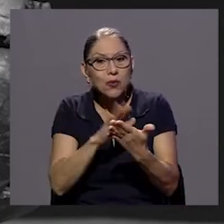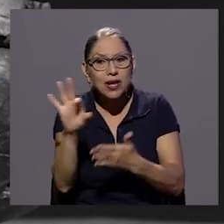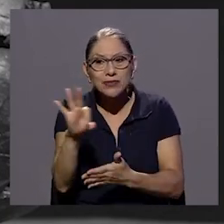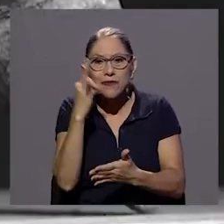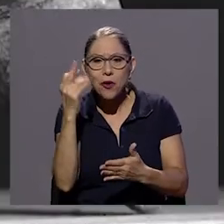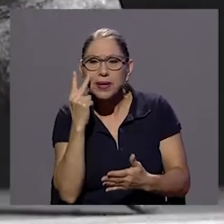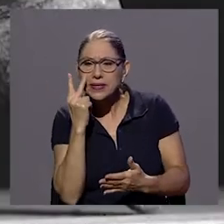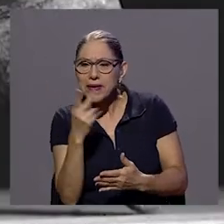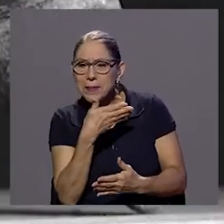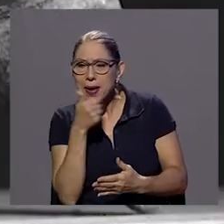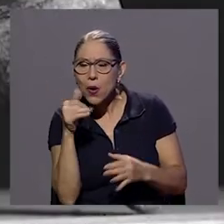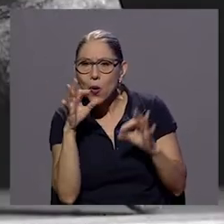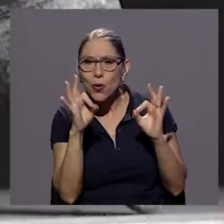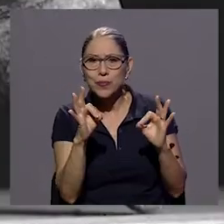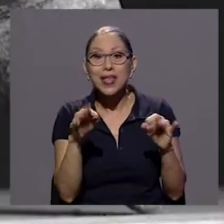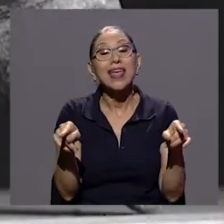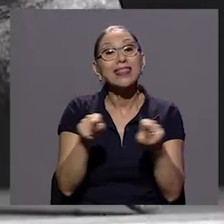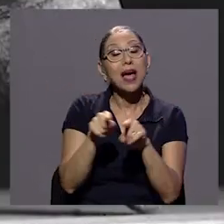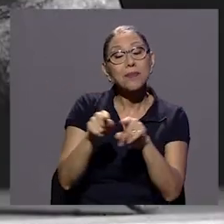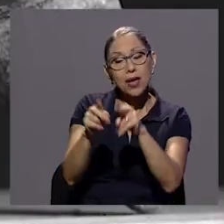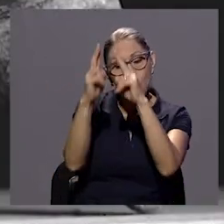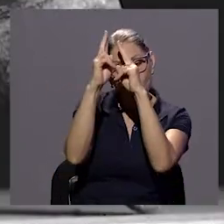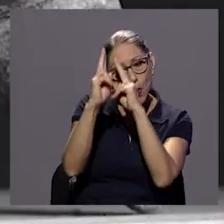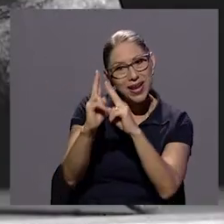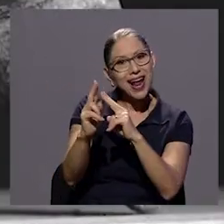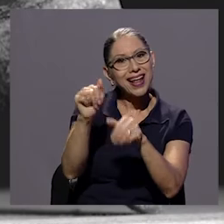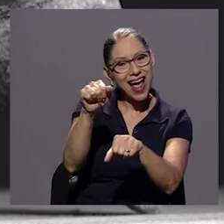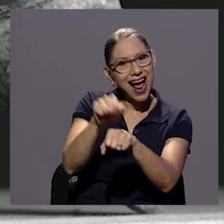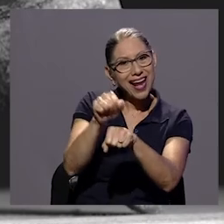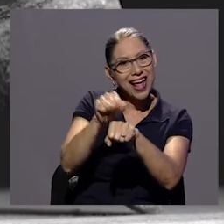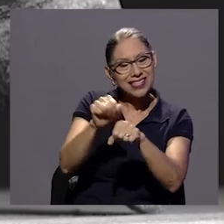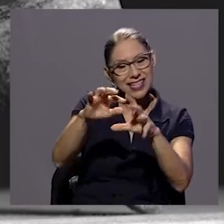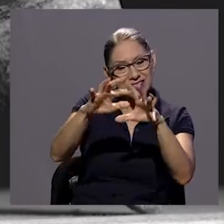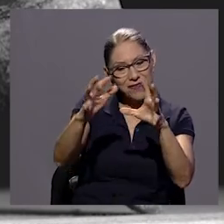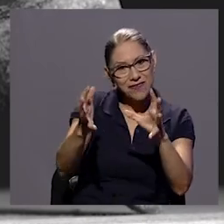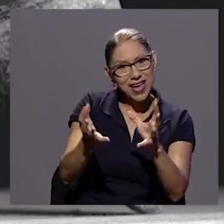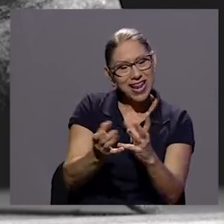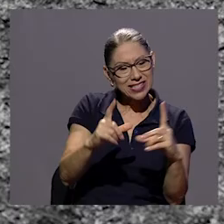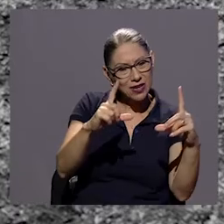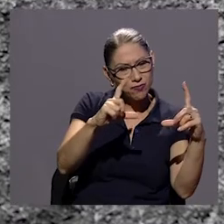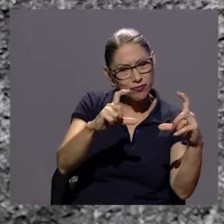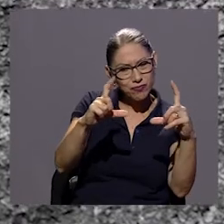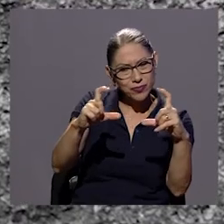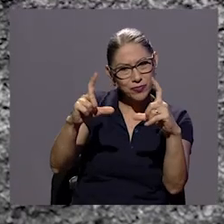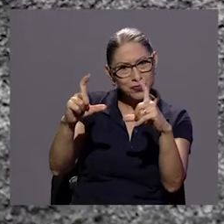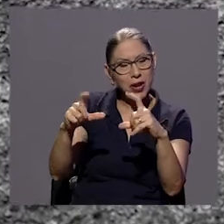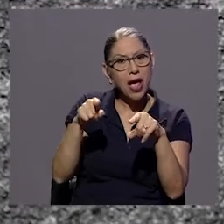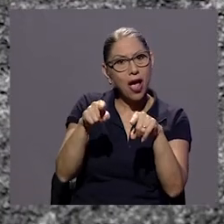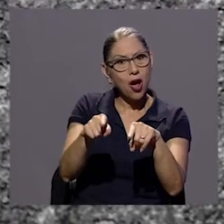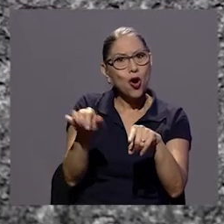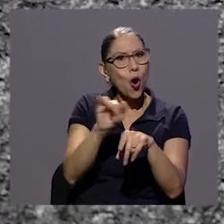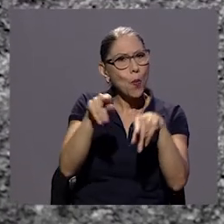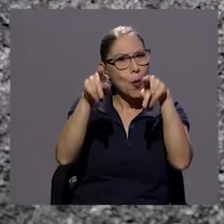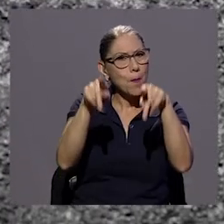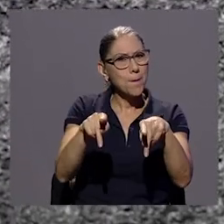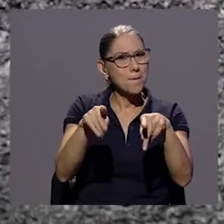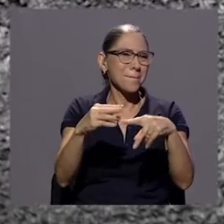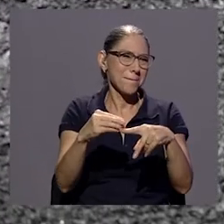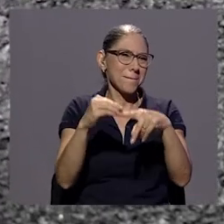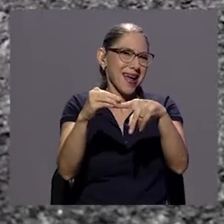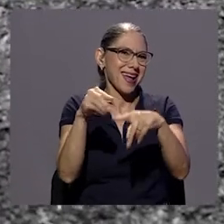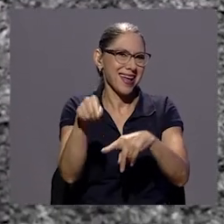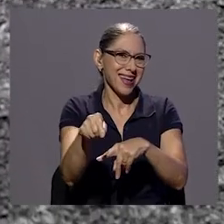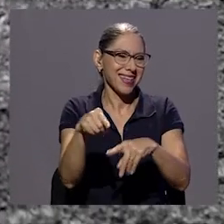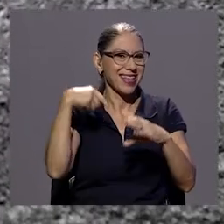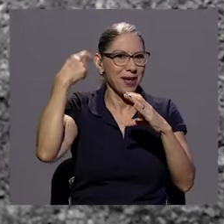si hay un homenaje también a las esferas ¿verdad? retratarlas a ellas como personajes que son de la película y casi